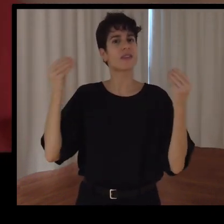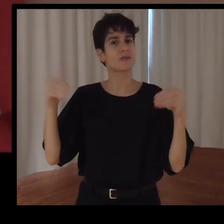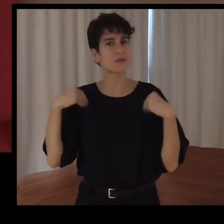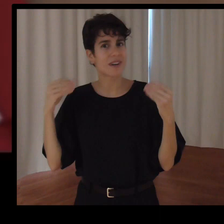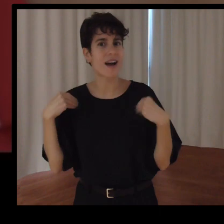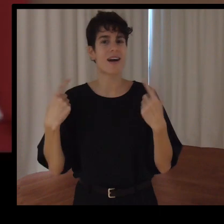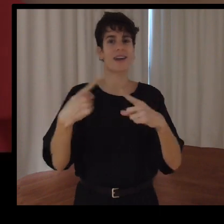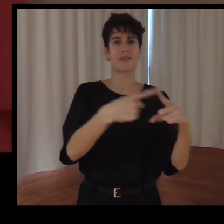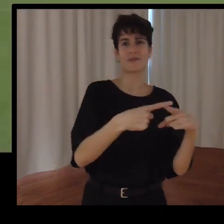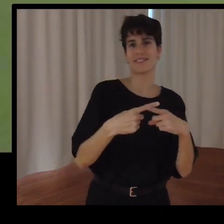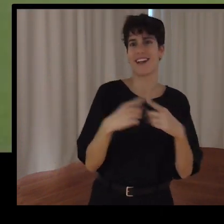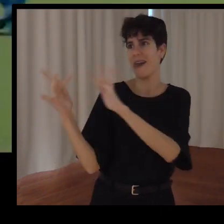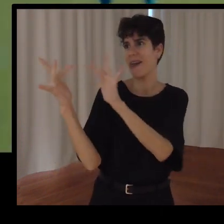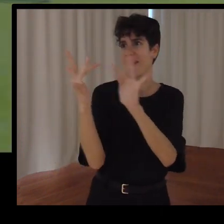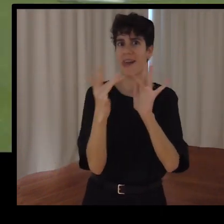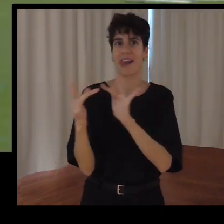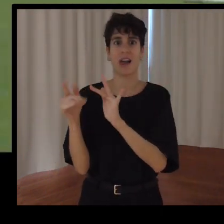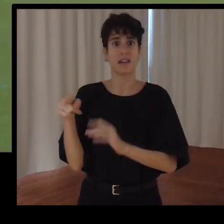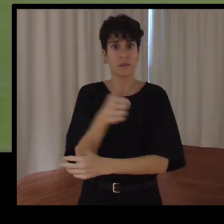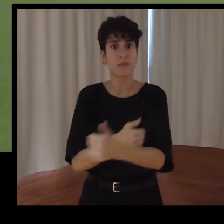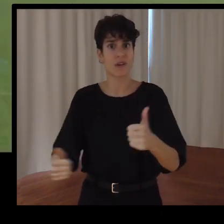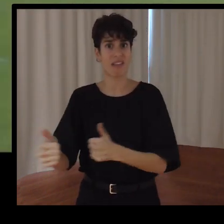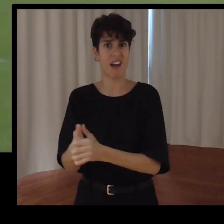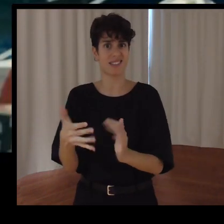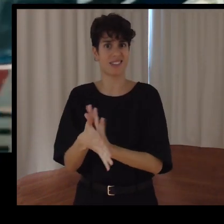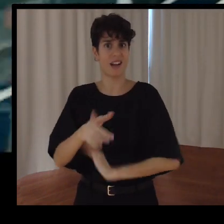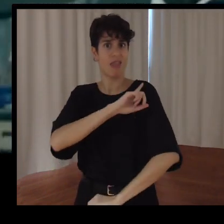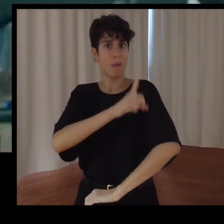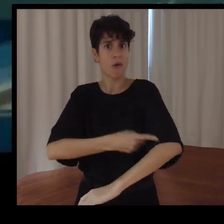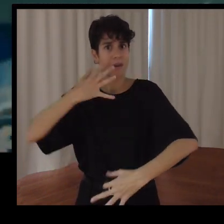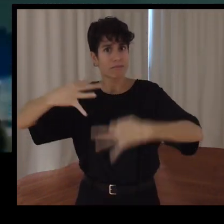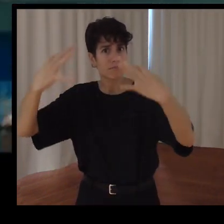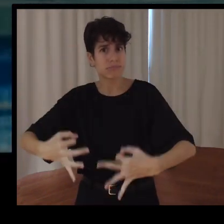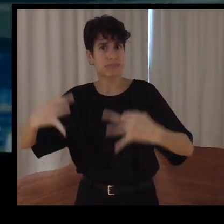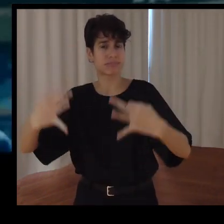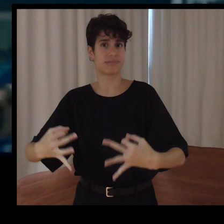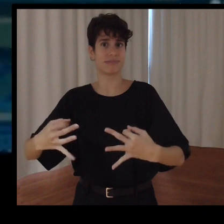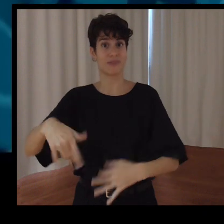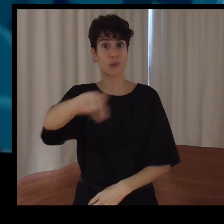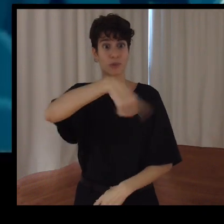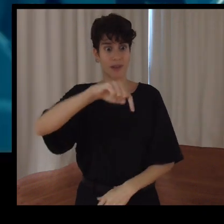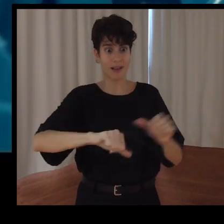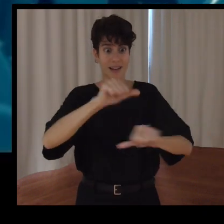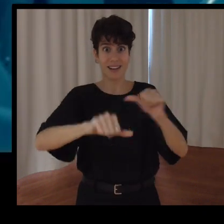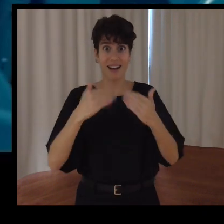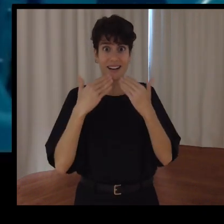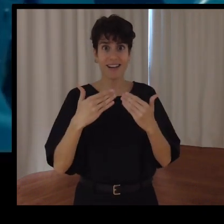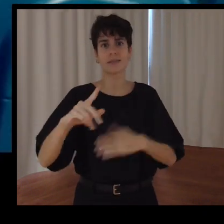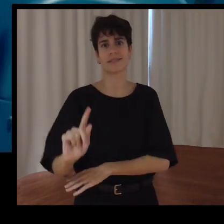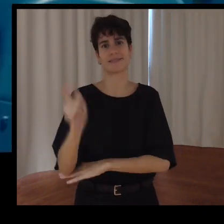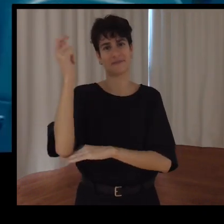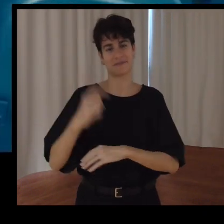hacer amigos, la esencia un poco del deporte, ¿verdad? Y esto lo habéis conseguido vosotros en esta liga. Tenemos la suerte